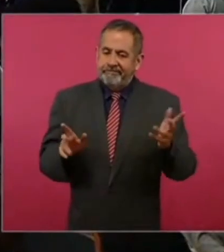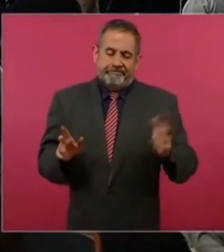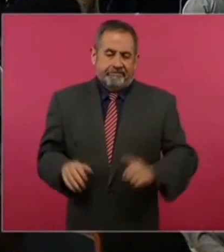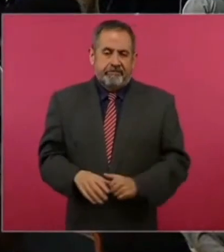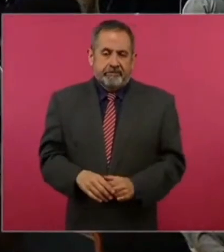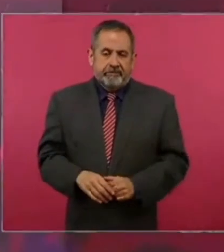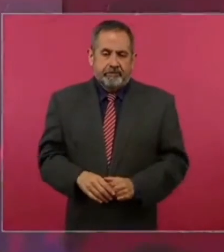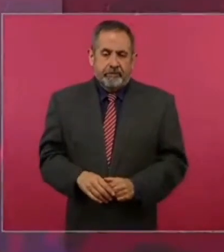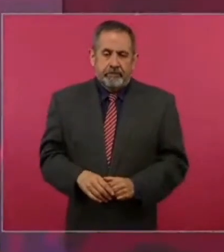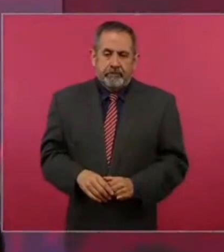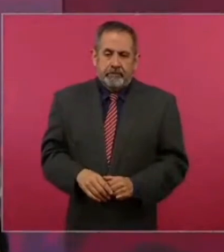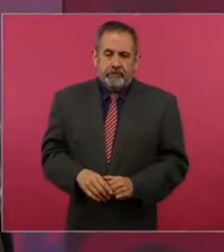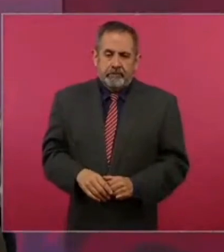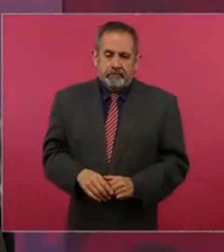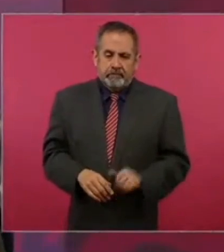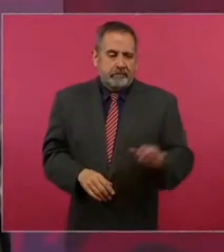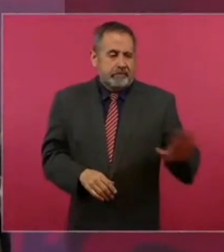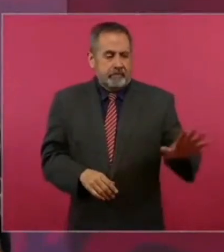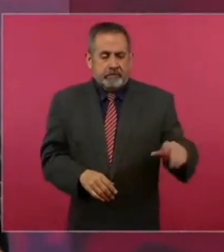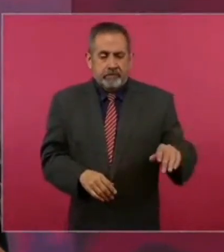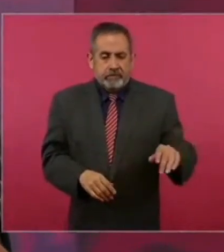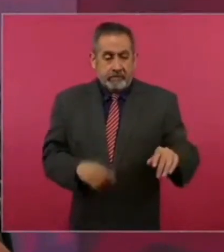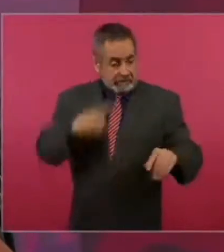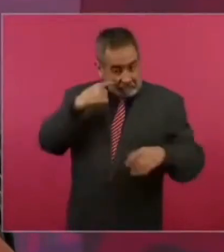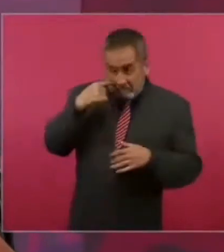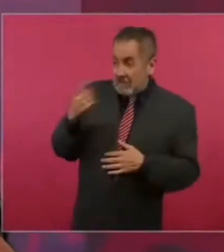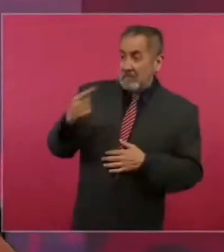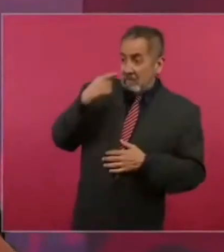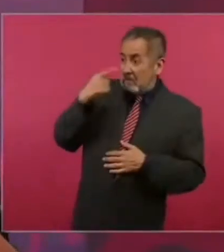No hay que darles motivos, para nada.